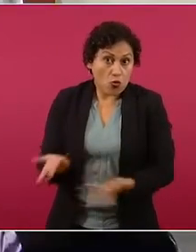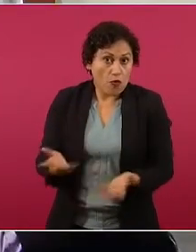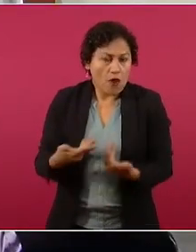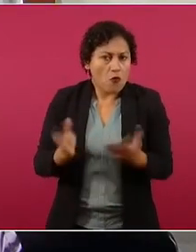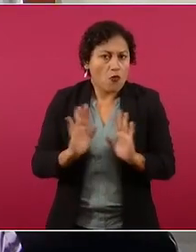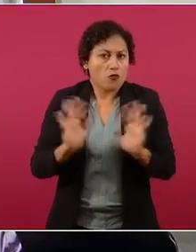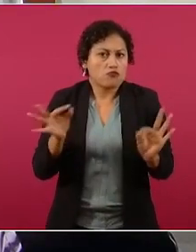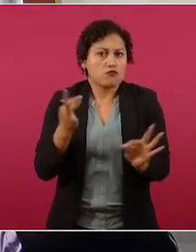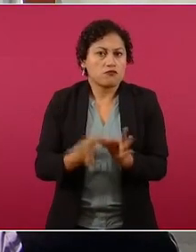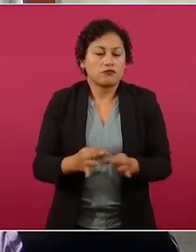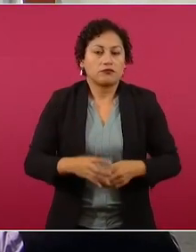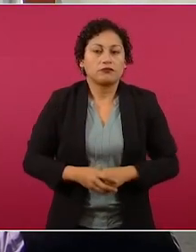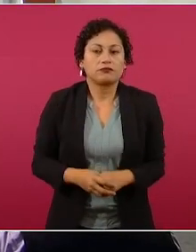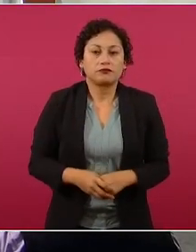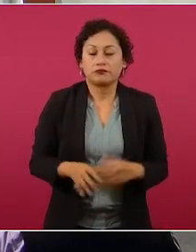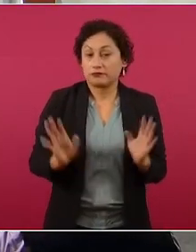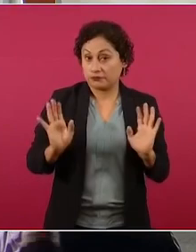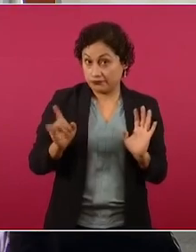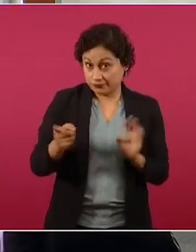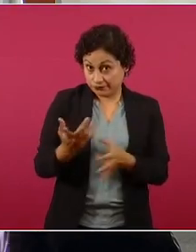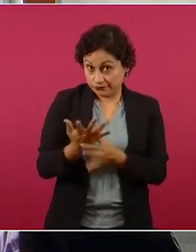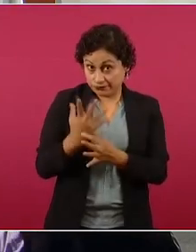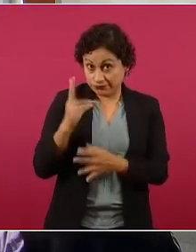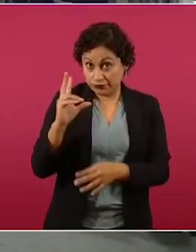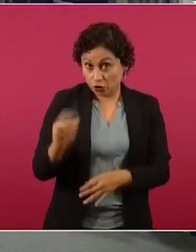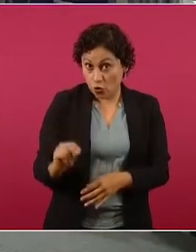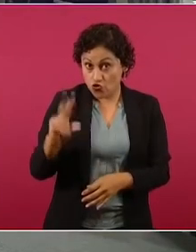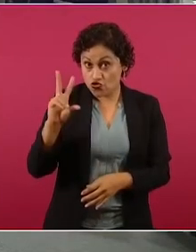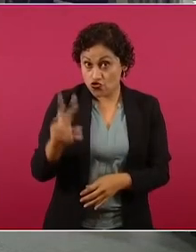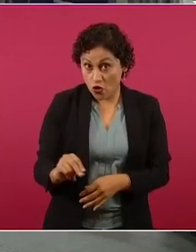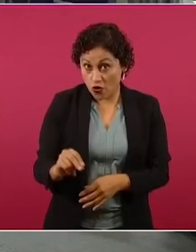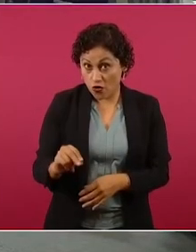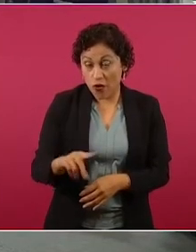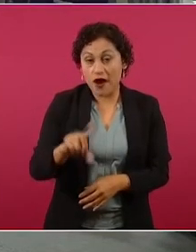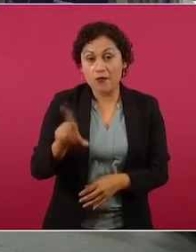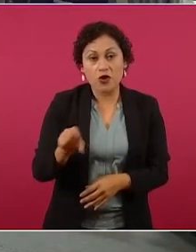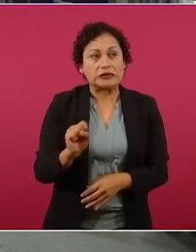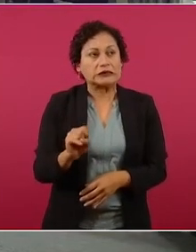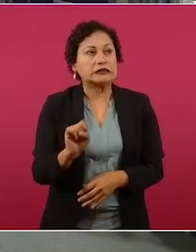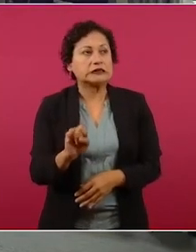No, no. Pero fue así, sí, sí.